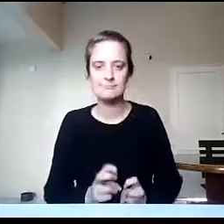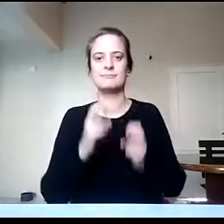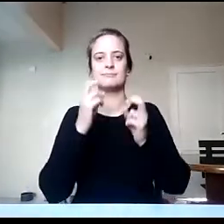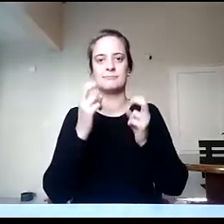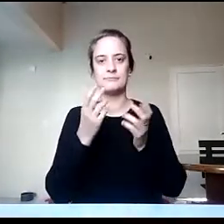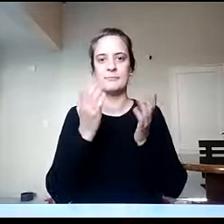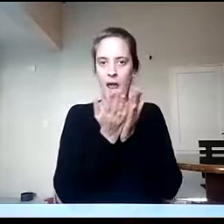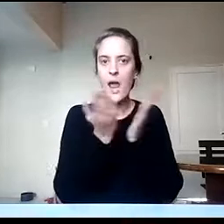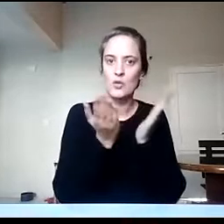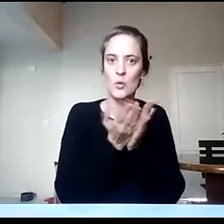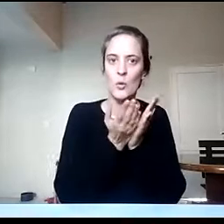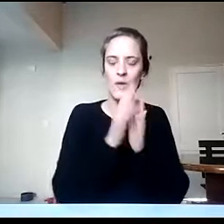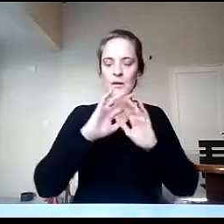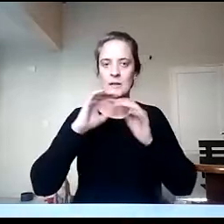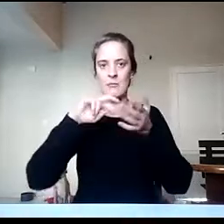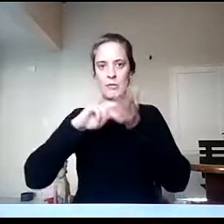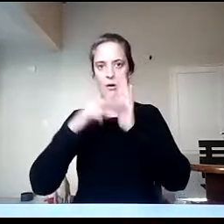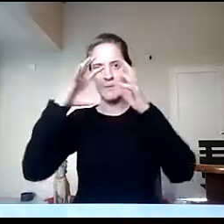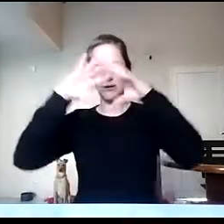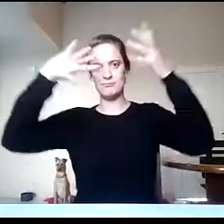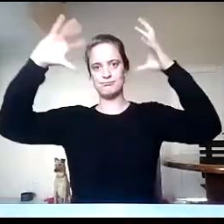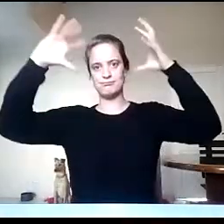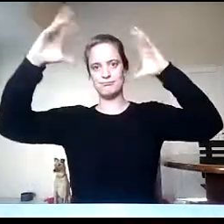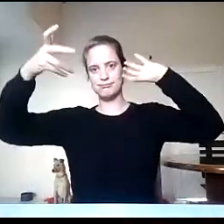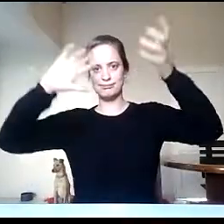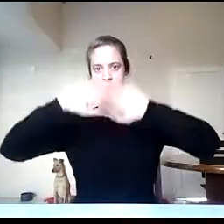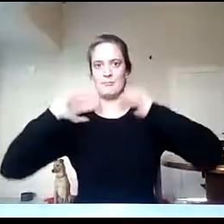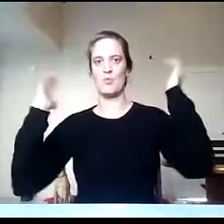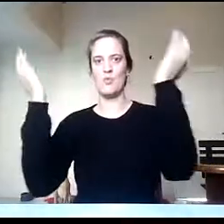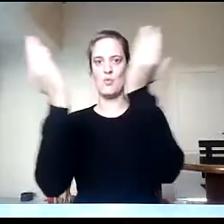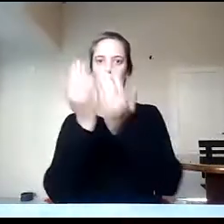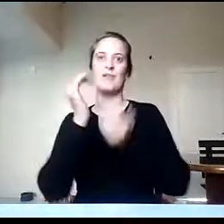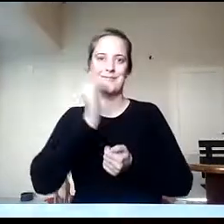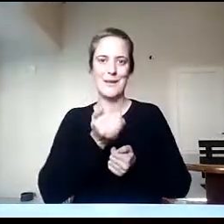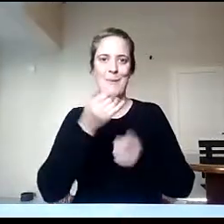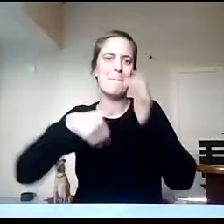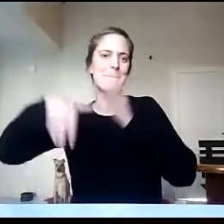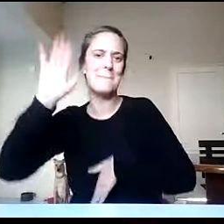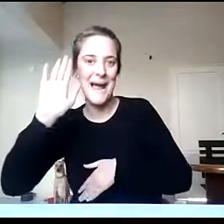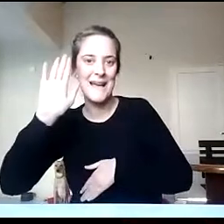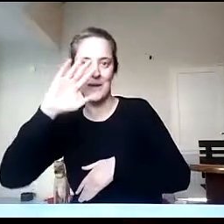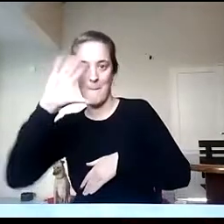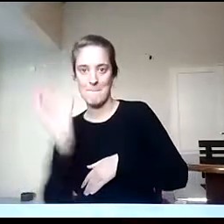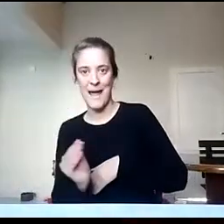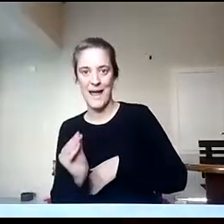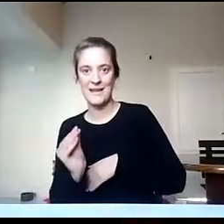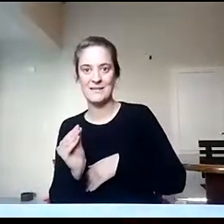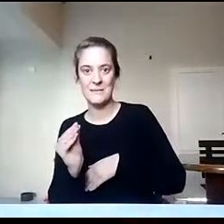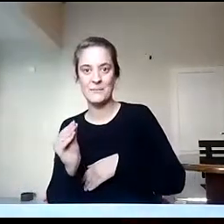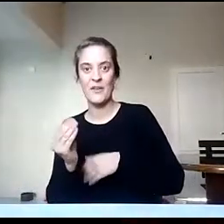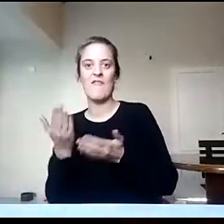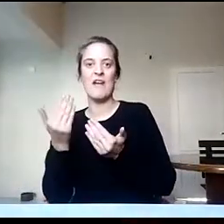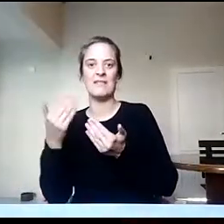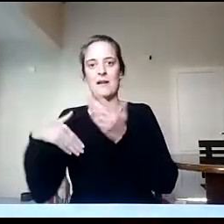entero, pero principalmente aquellos países subdesarrollados con desventaja económica. Pero también